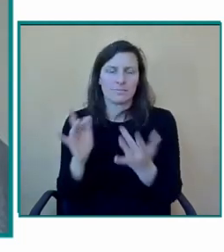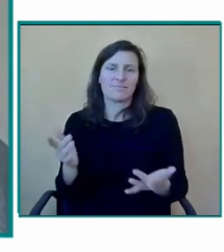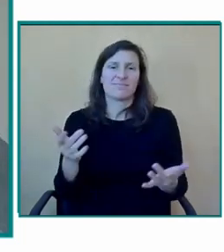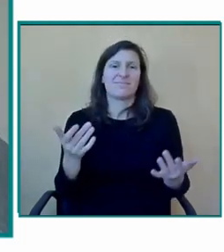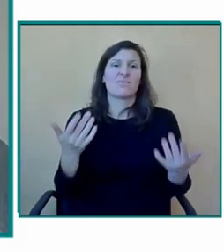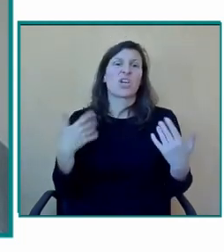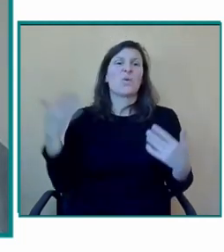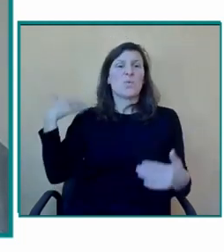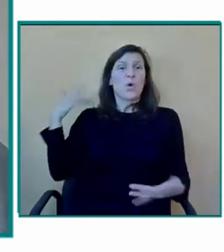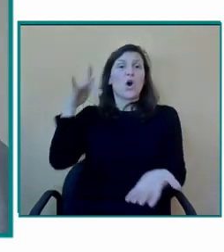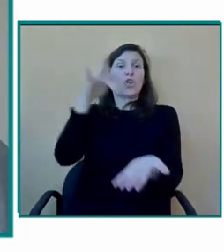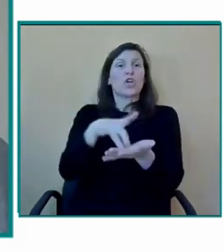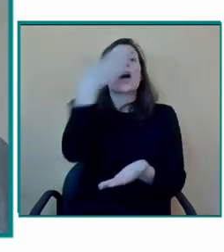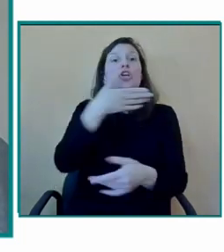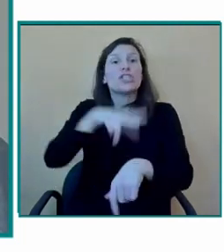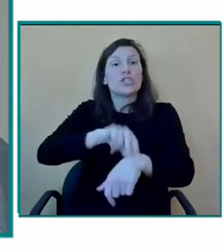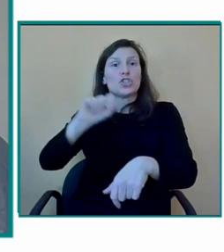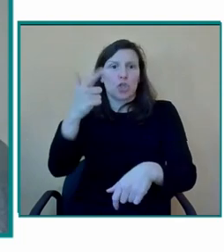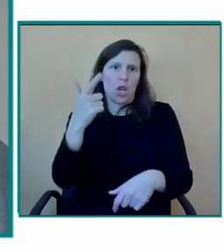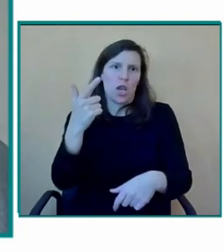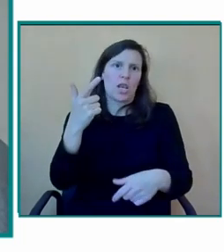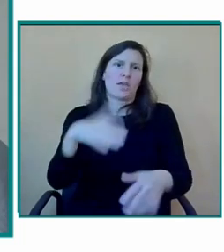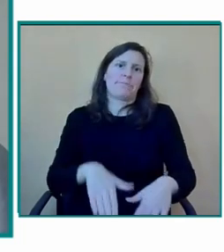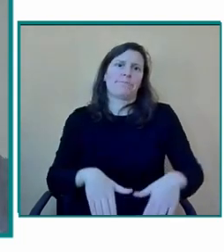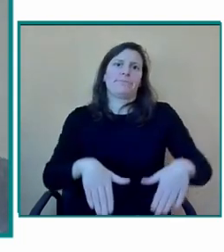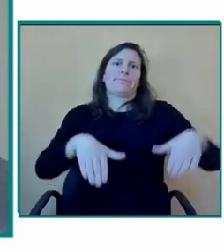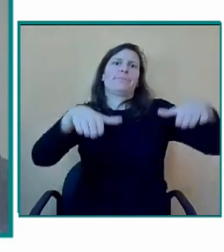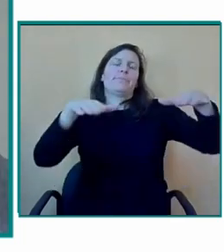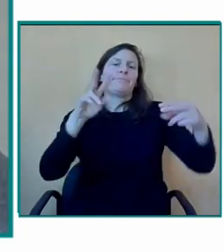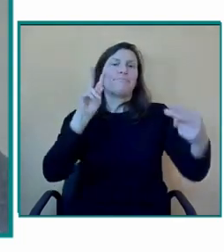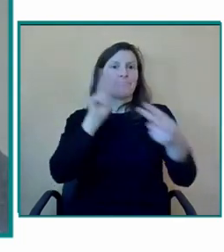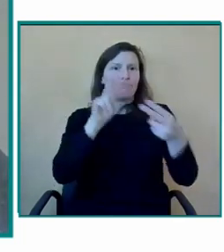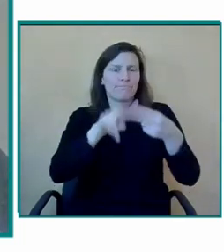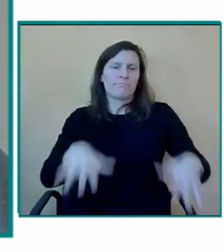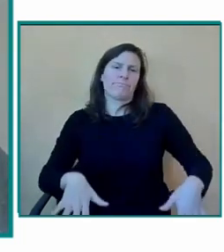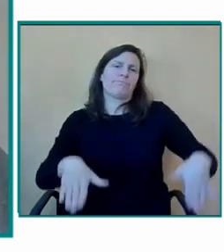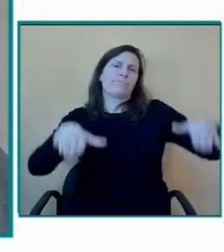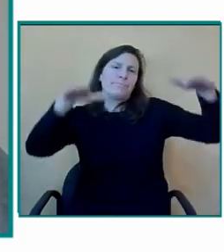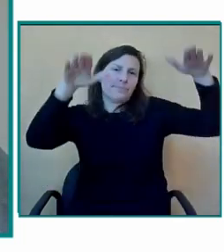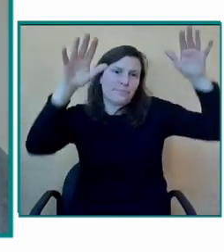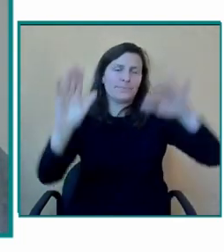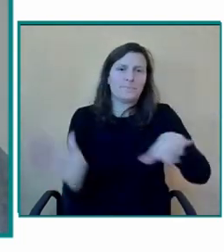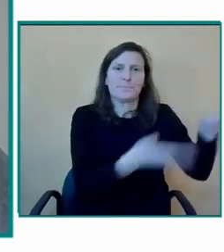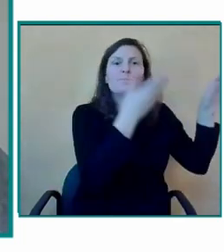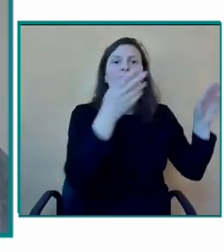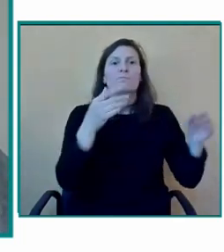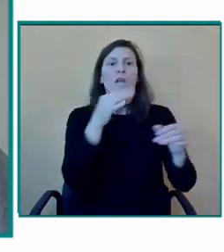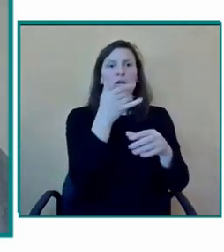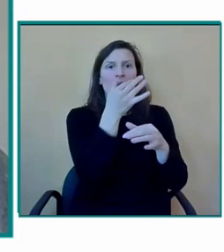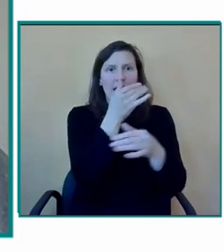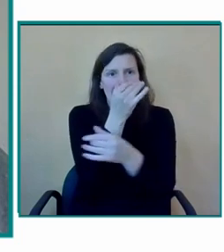ya sois adultos y ahora incluso algunos estáis de profesores, de asesores sordos, de especialistas